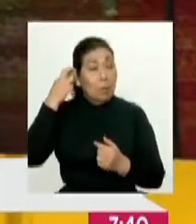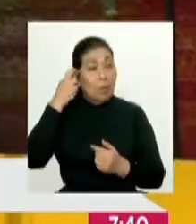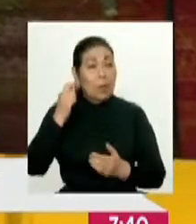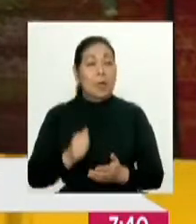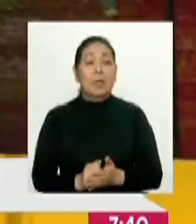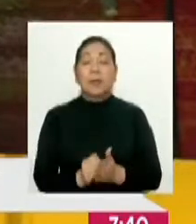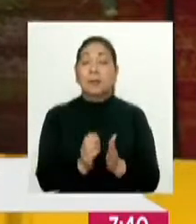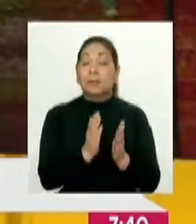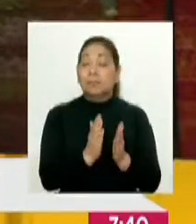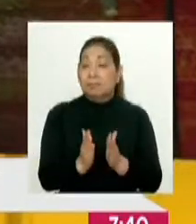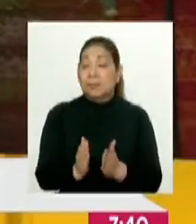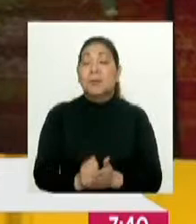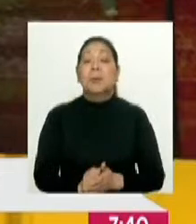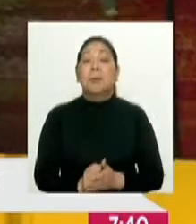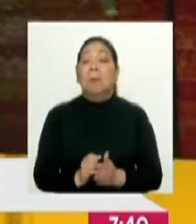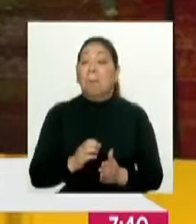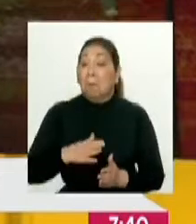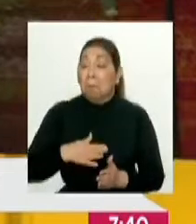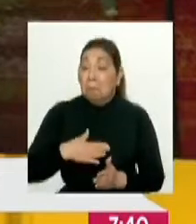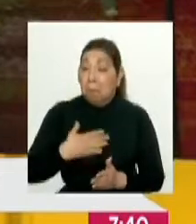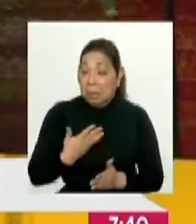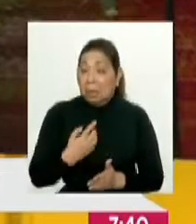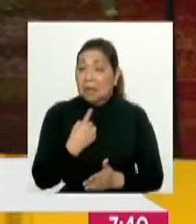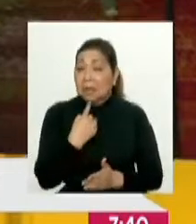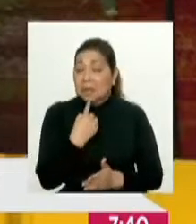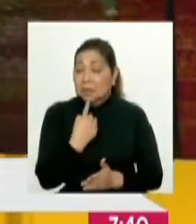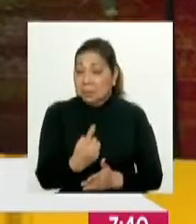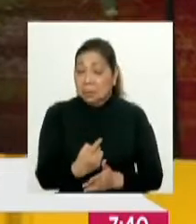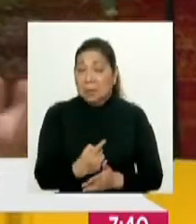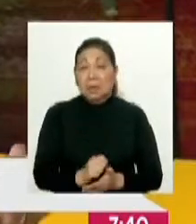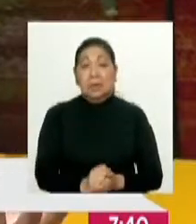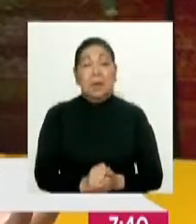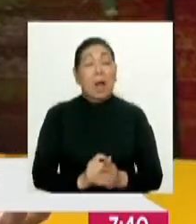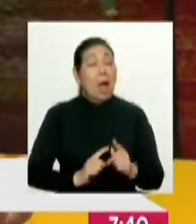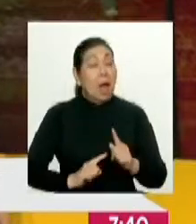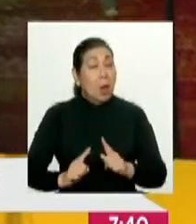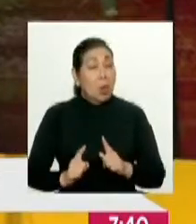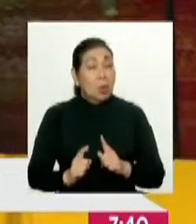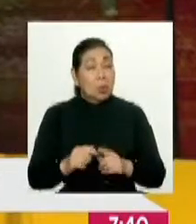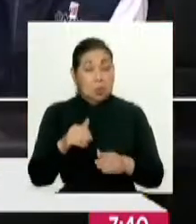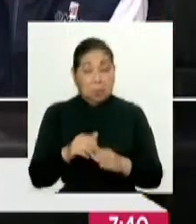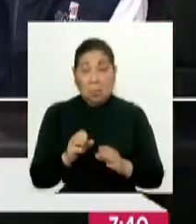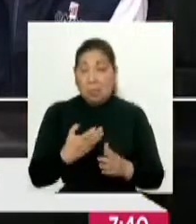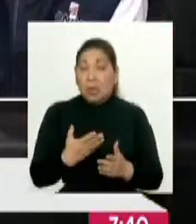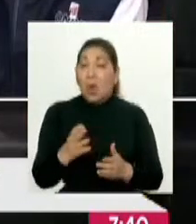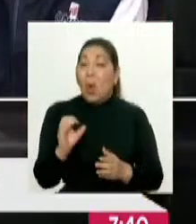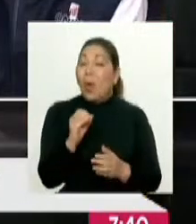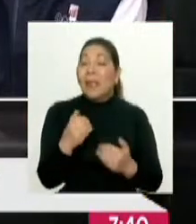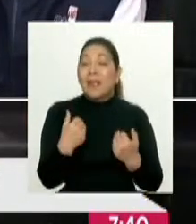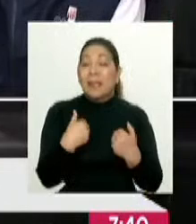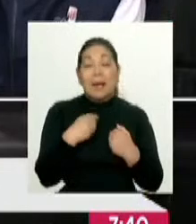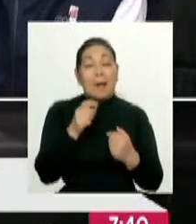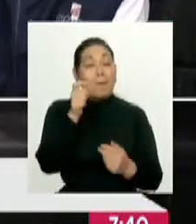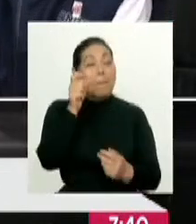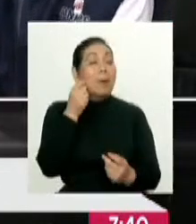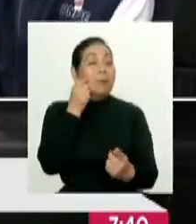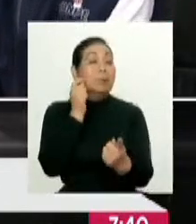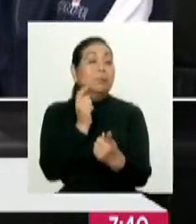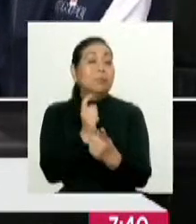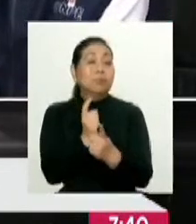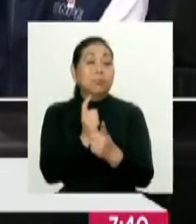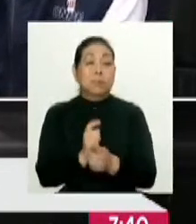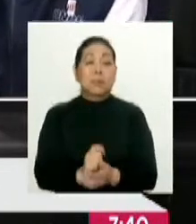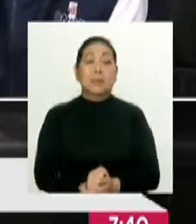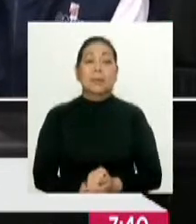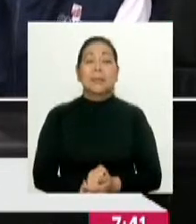la organización política, ¿puede declarar por alguno de sus candidatos o tiene que ser personal o tiene